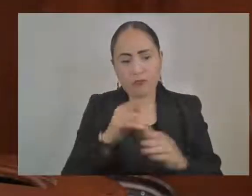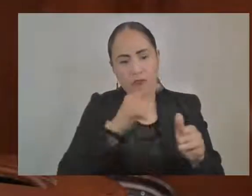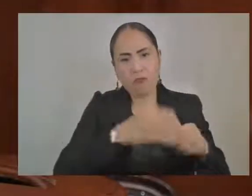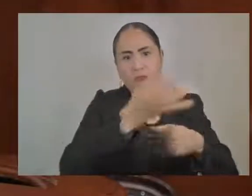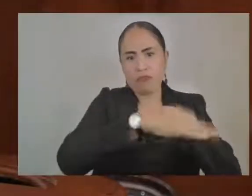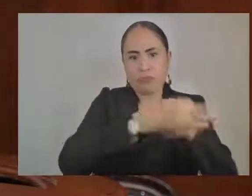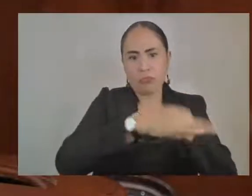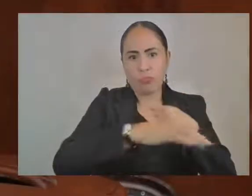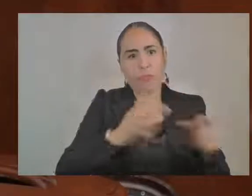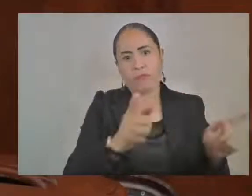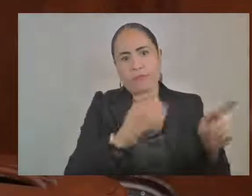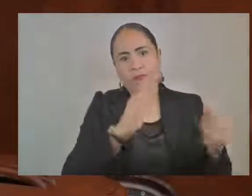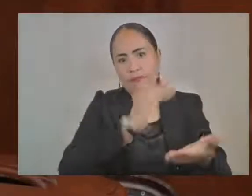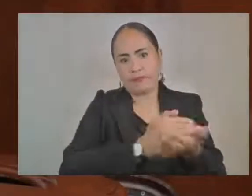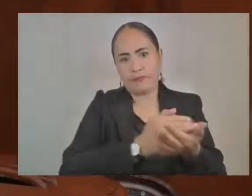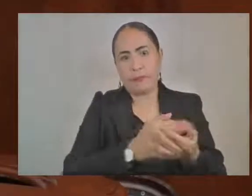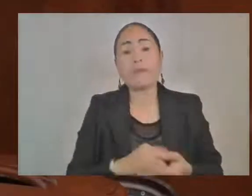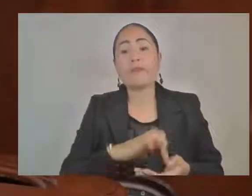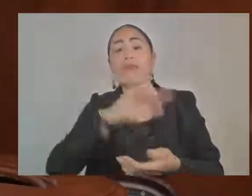garantías de su efectividad.